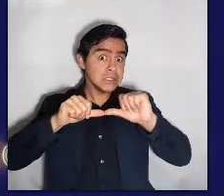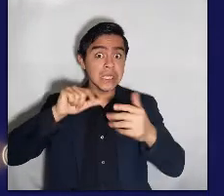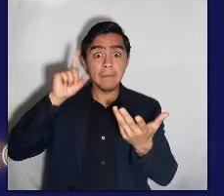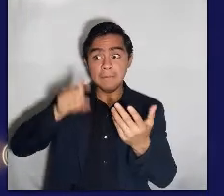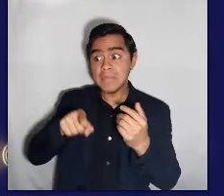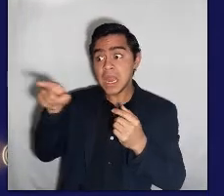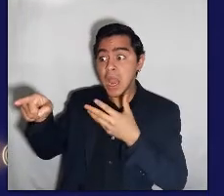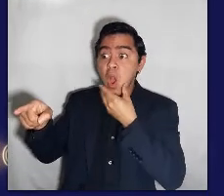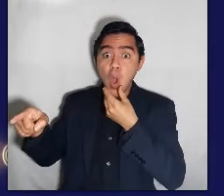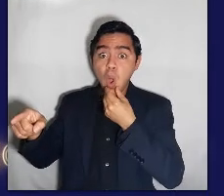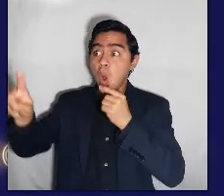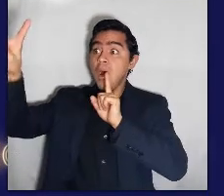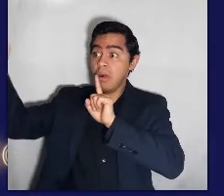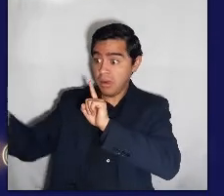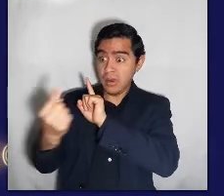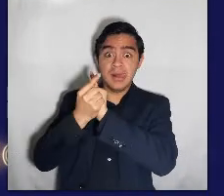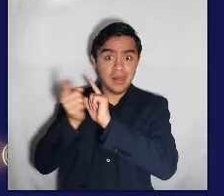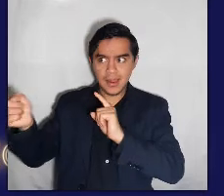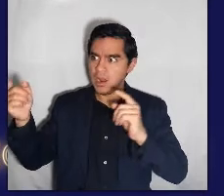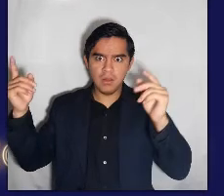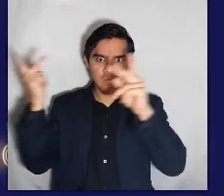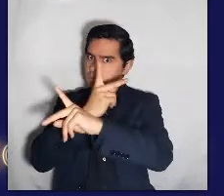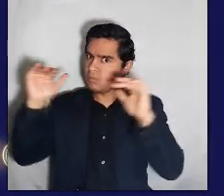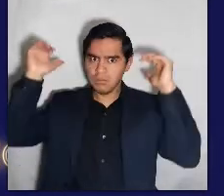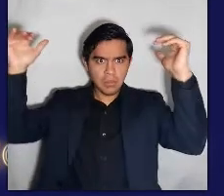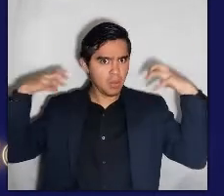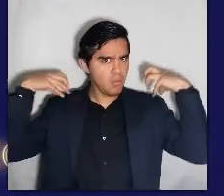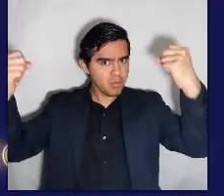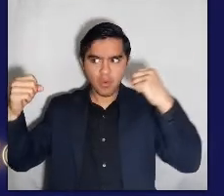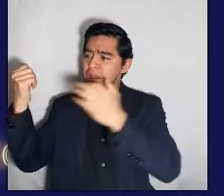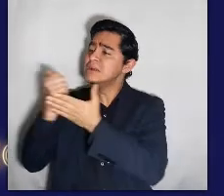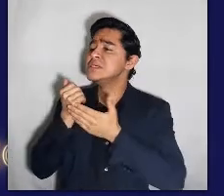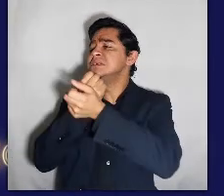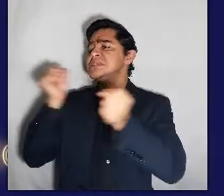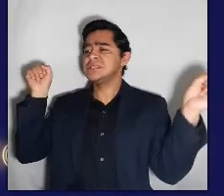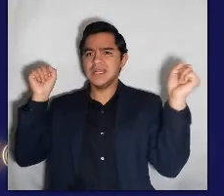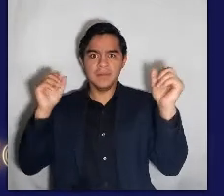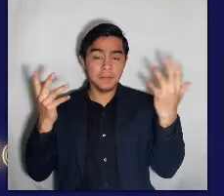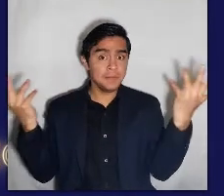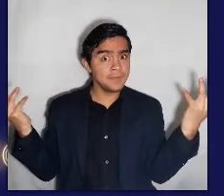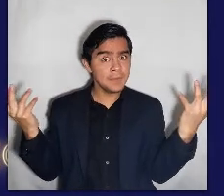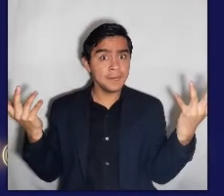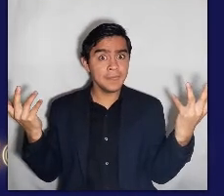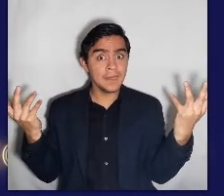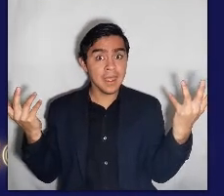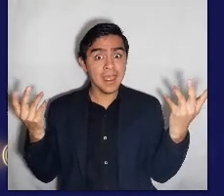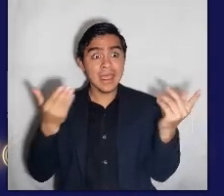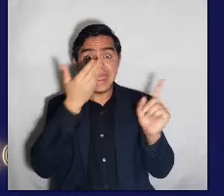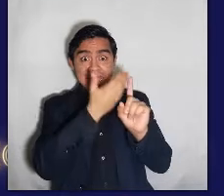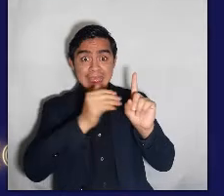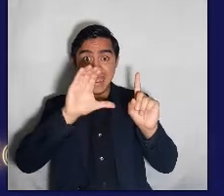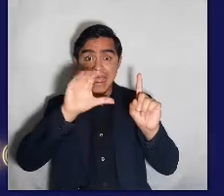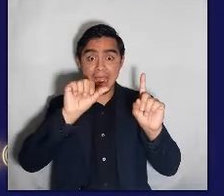malvada, de lo que sea. Siempre necesita que el príncipe, que es el todopoderoso, vaya a rescatarla.